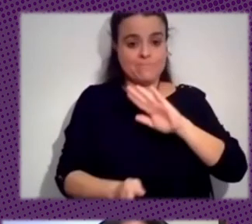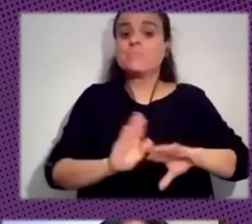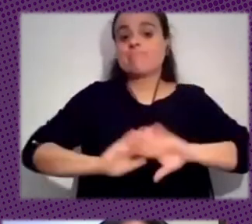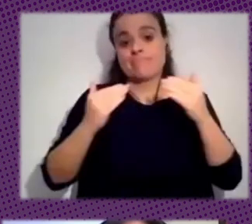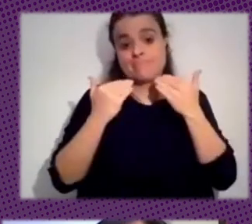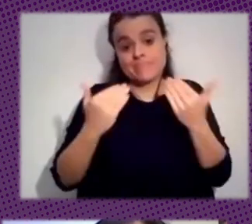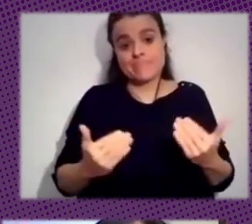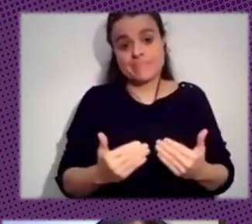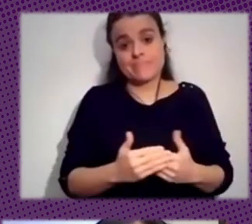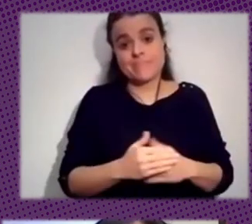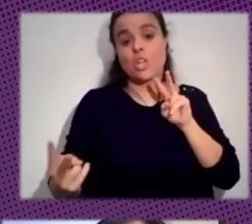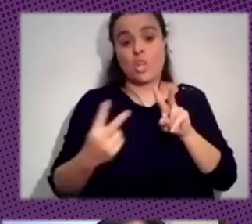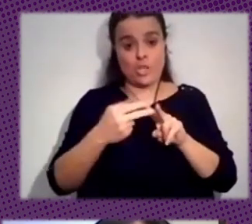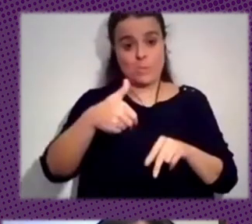y nos vemos